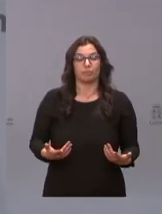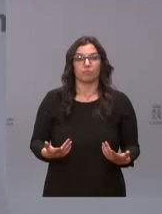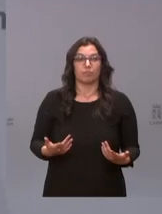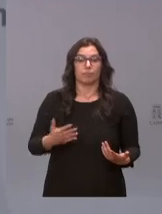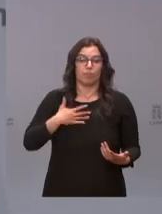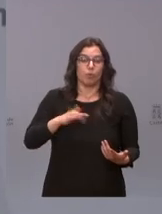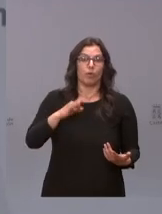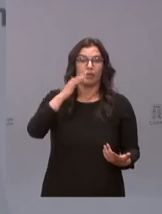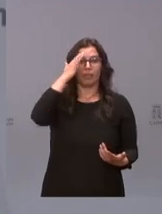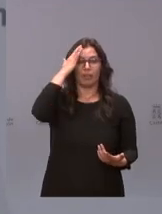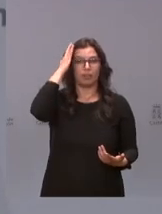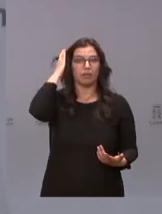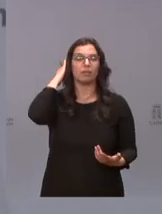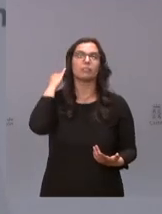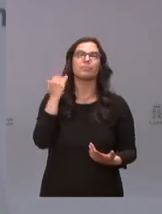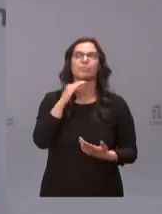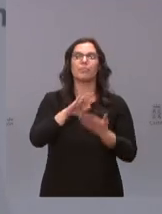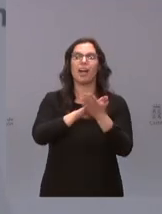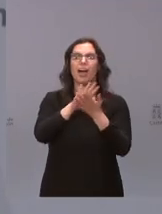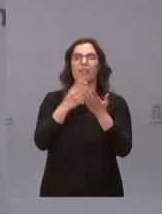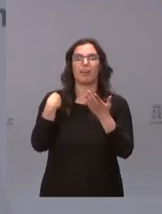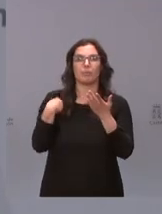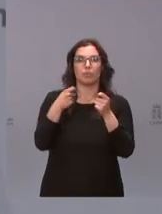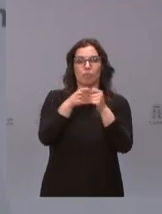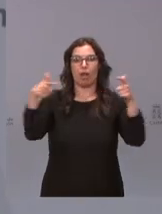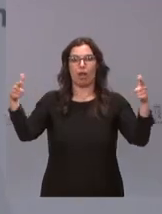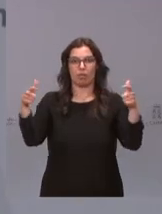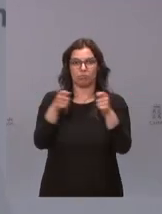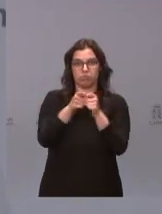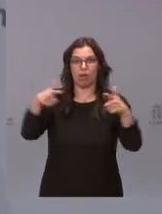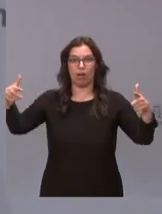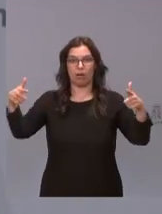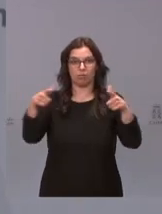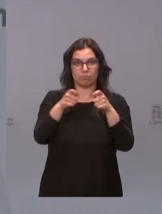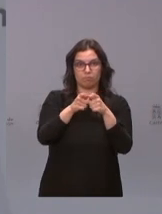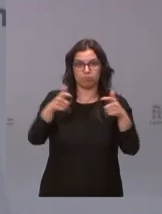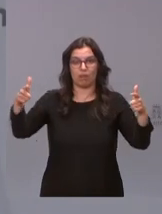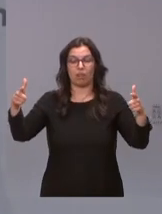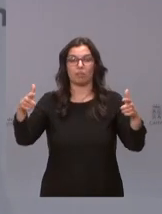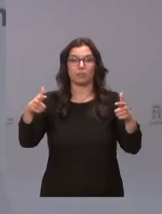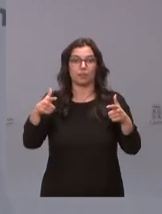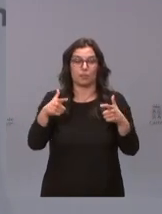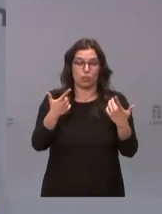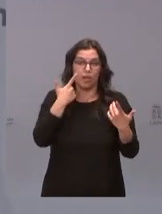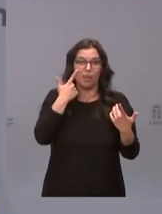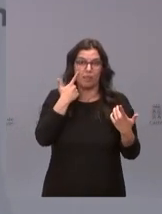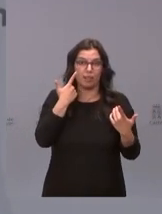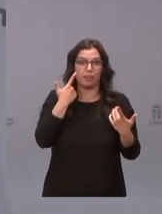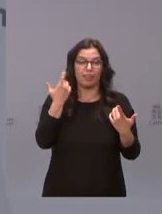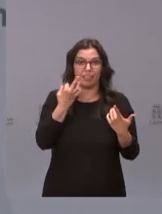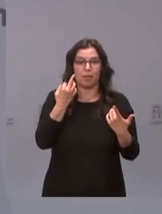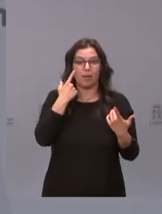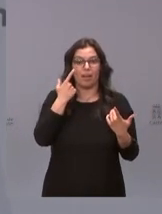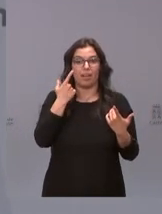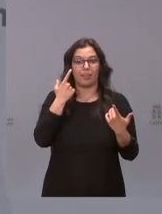cuando se habla de olas es porque las olas suben bajan van vienen y lo que hay que hacer es tener